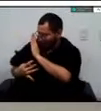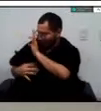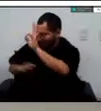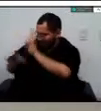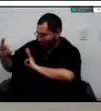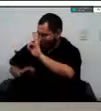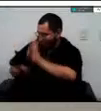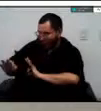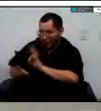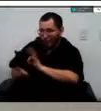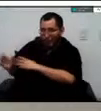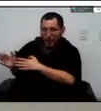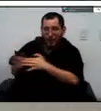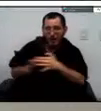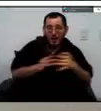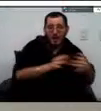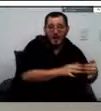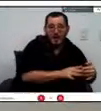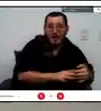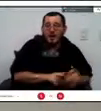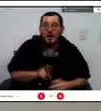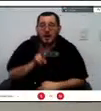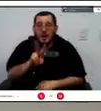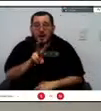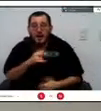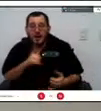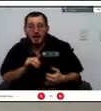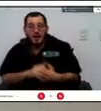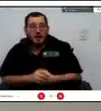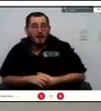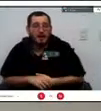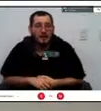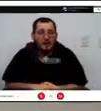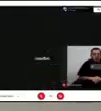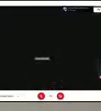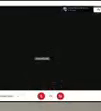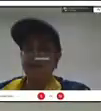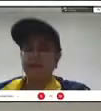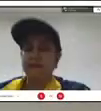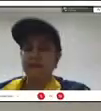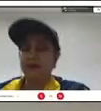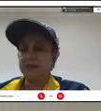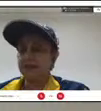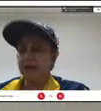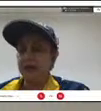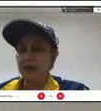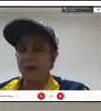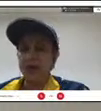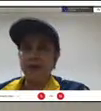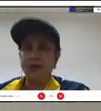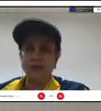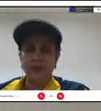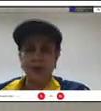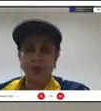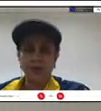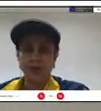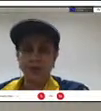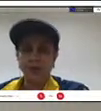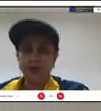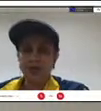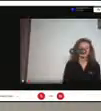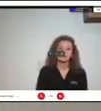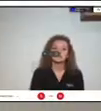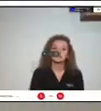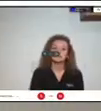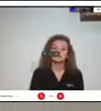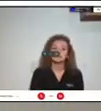socorro pues son nuestra parte fundamental con ellos se trabaja muy bien si hay que evacuar hemos evacuado